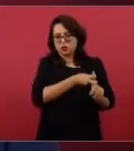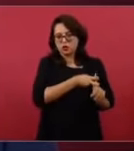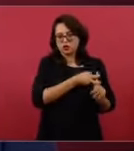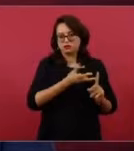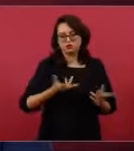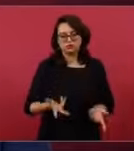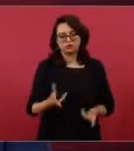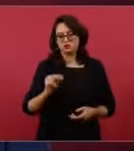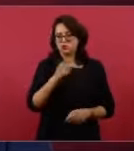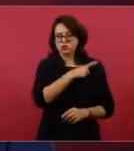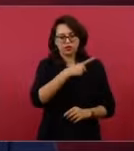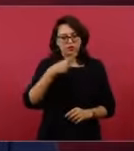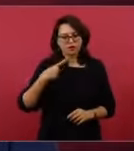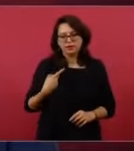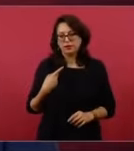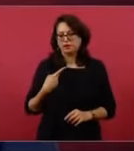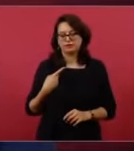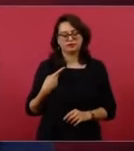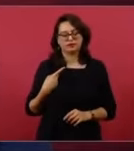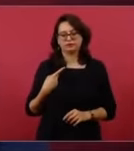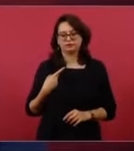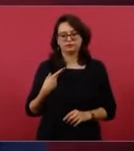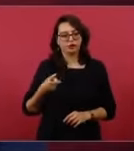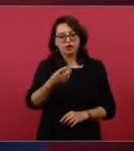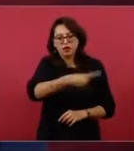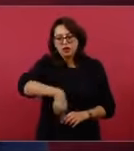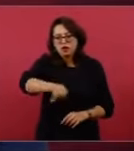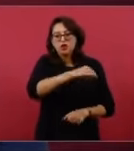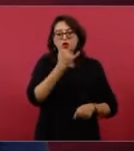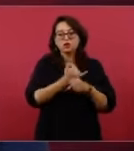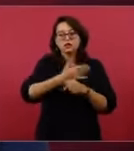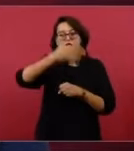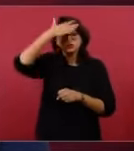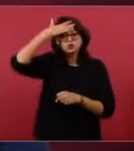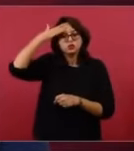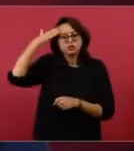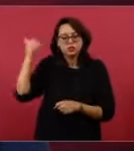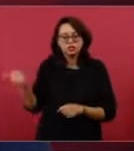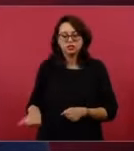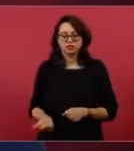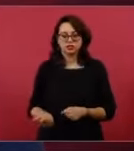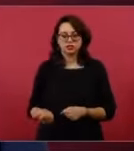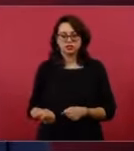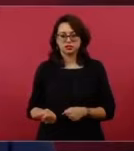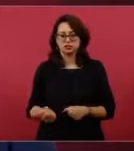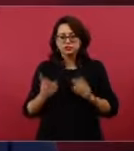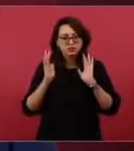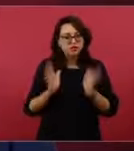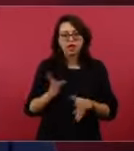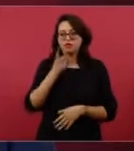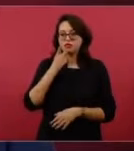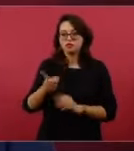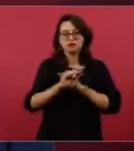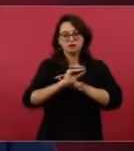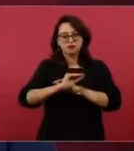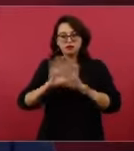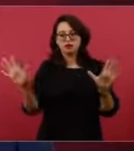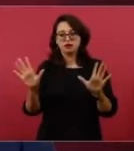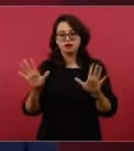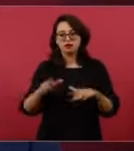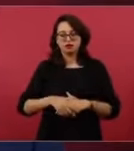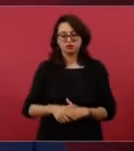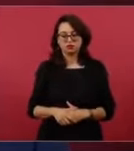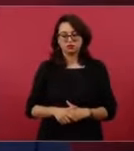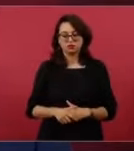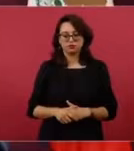y son inocentes. Así de claro. Y nada